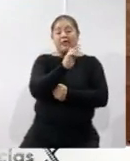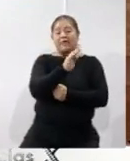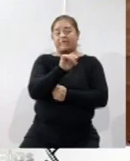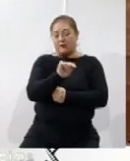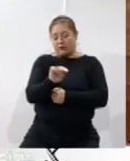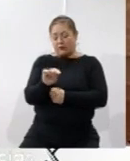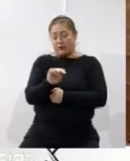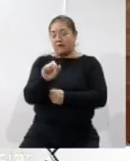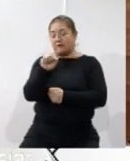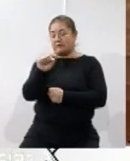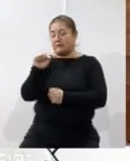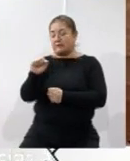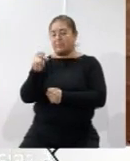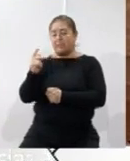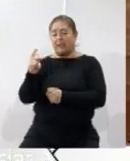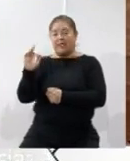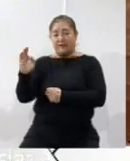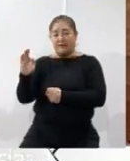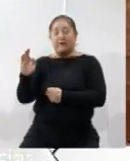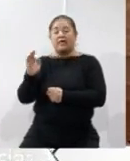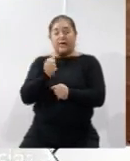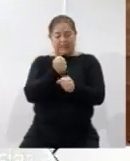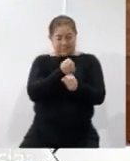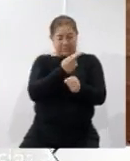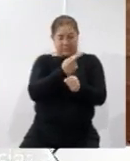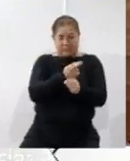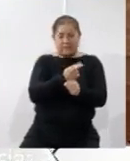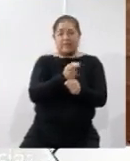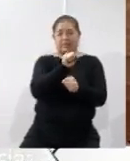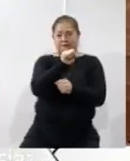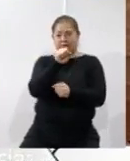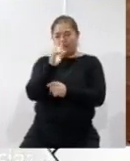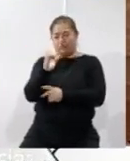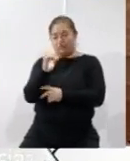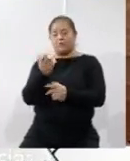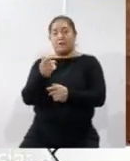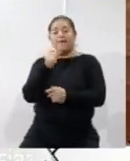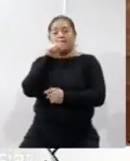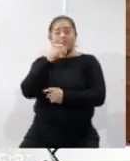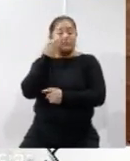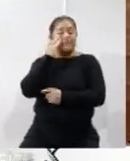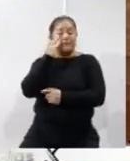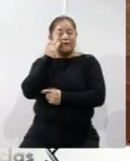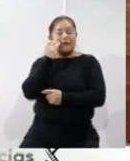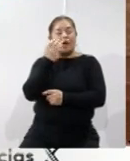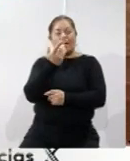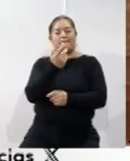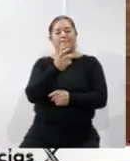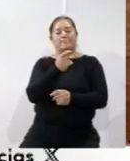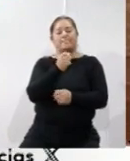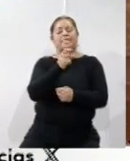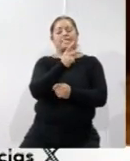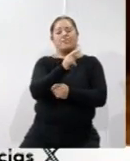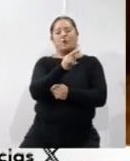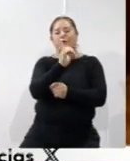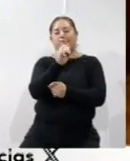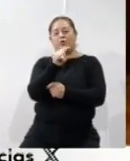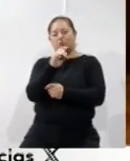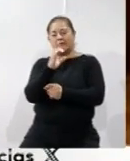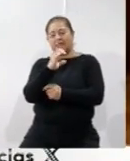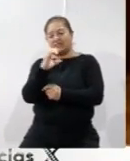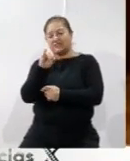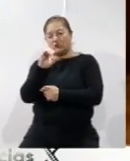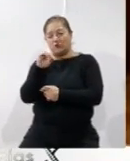SPF-SSPS, de Secretaría de Seguridad y Protección Ciudadana, y estamos en Facebook como Protección Federal 1. ¿Y aquí en